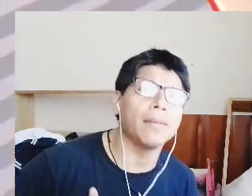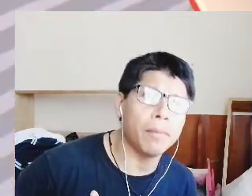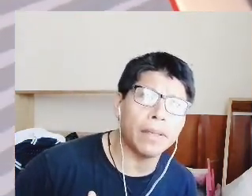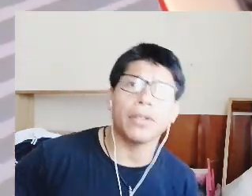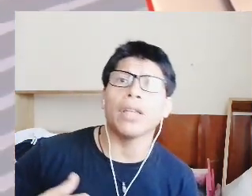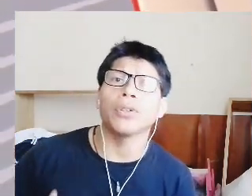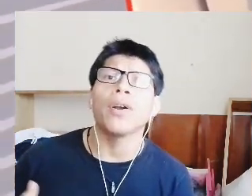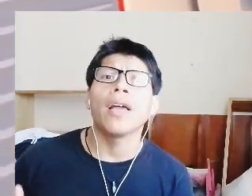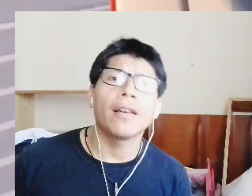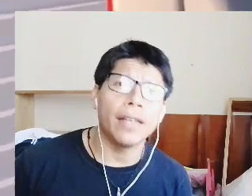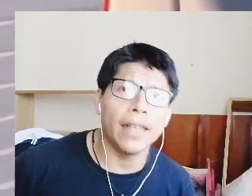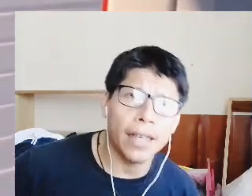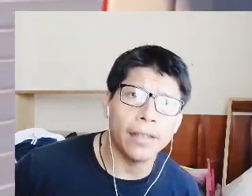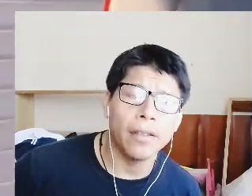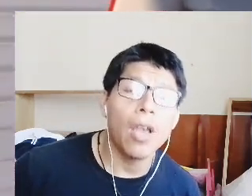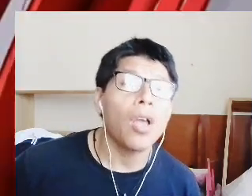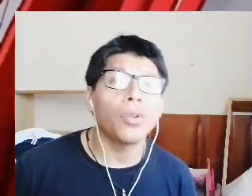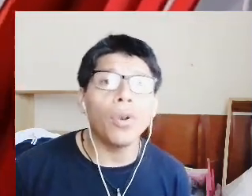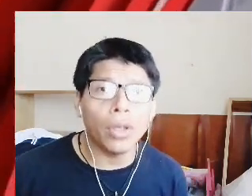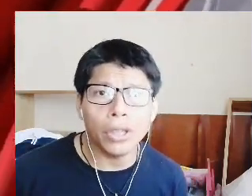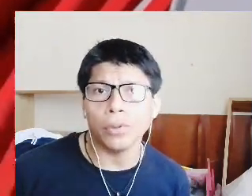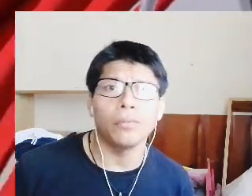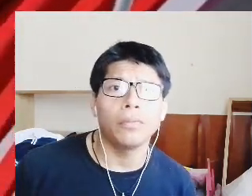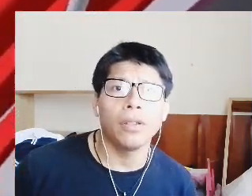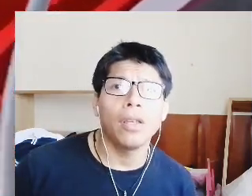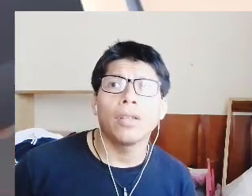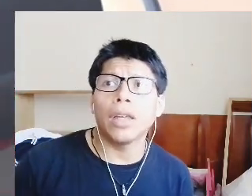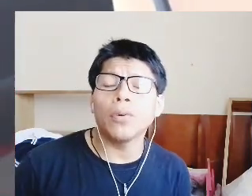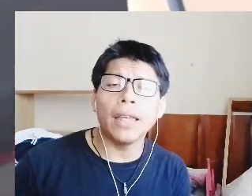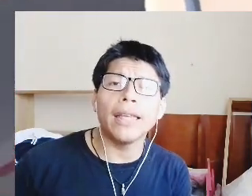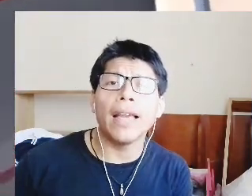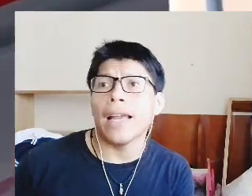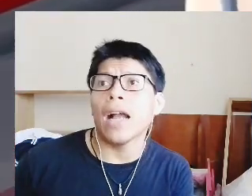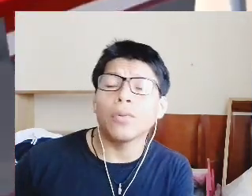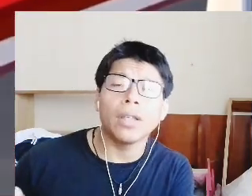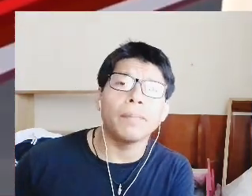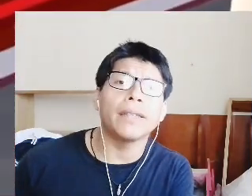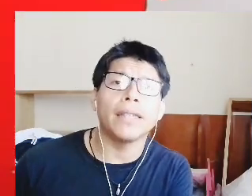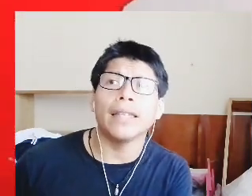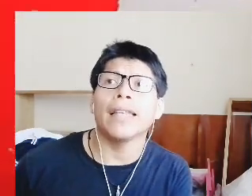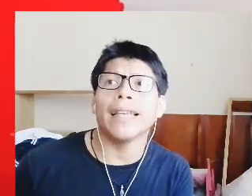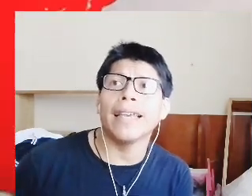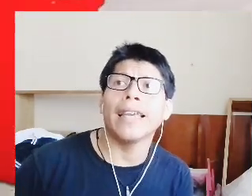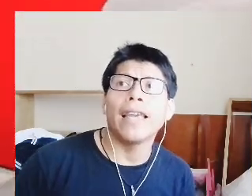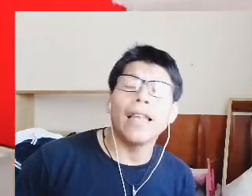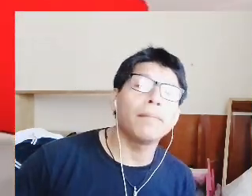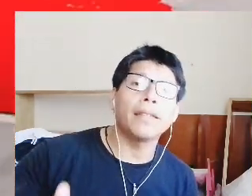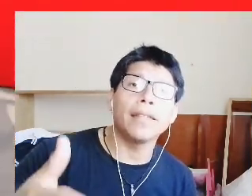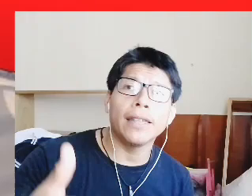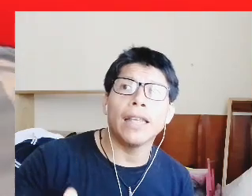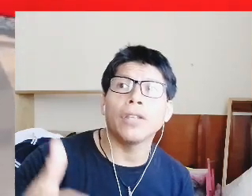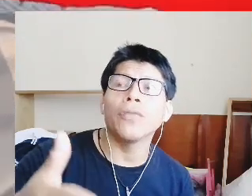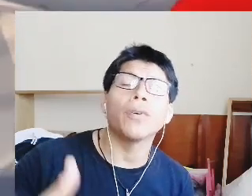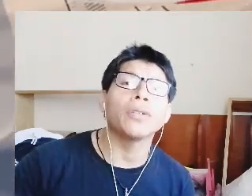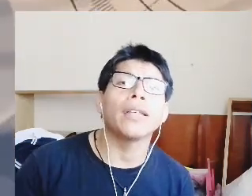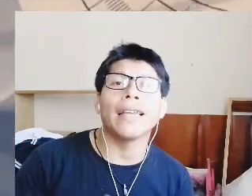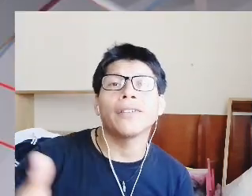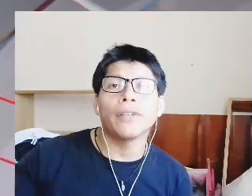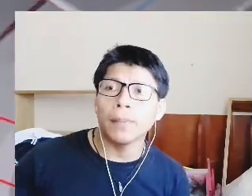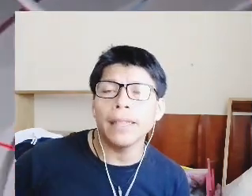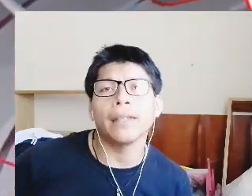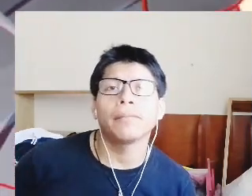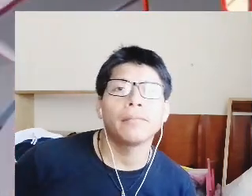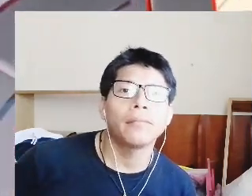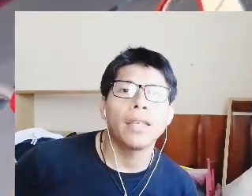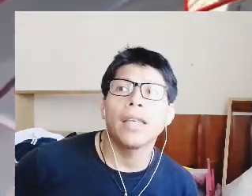presidente hacia mi persona yo Reina Hayden no lo hizo según ella acusa al presidente de que el presidente dio información de